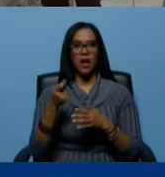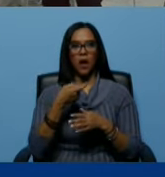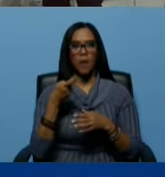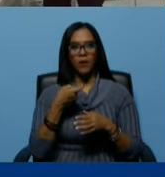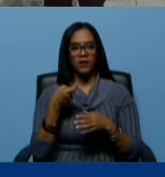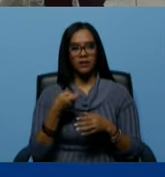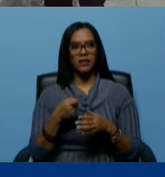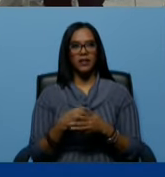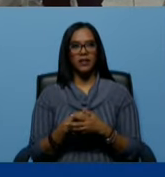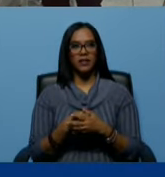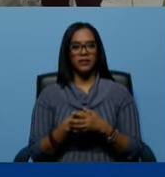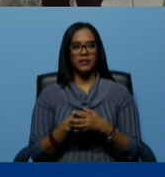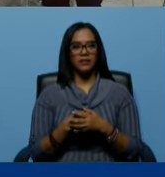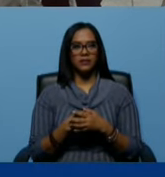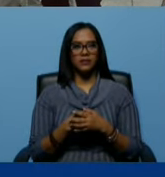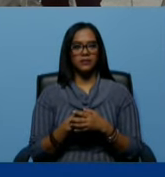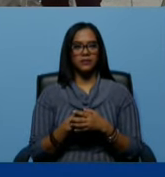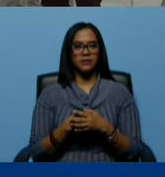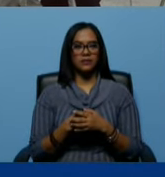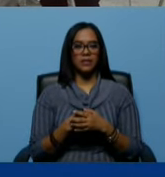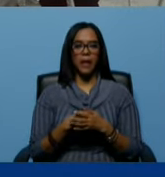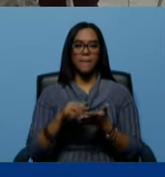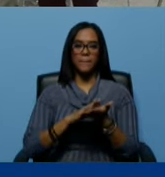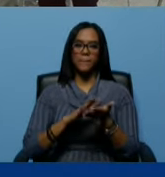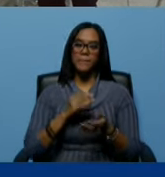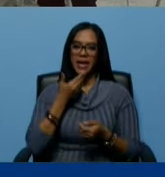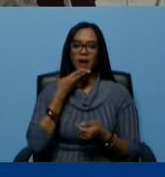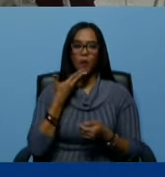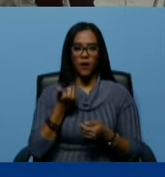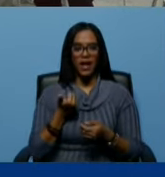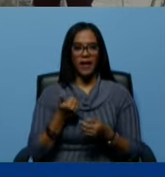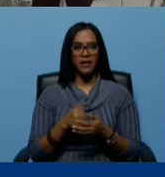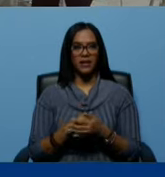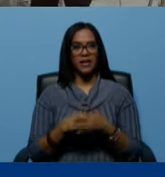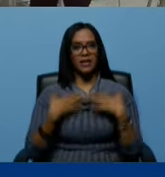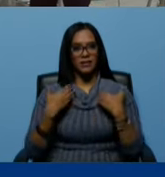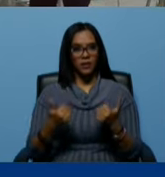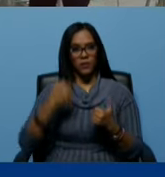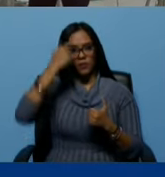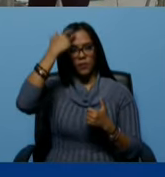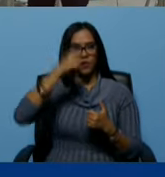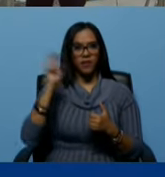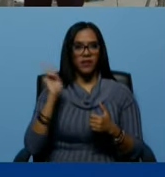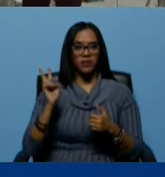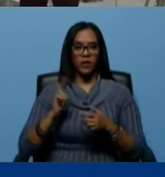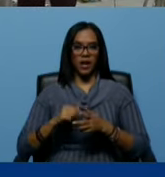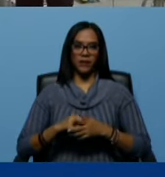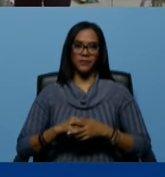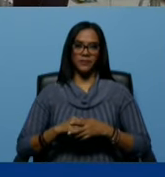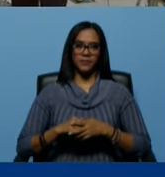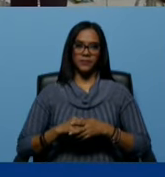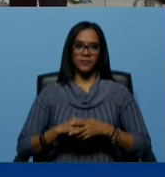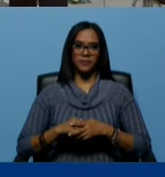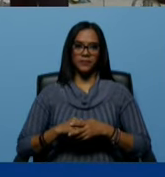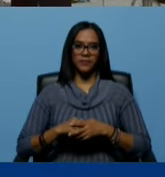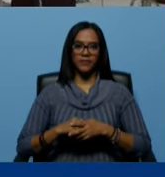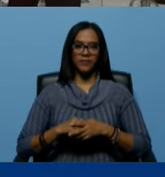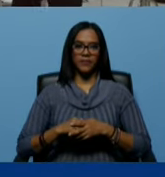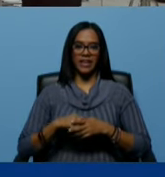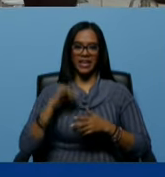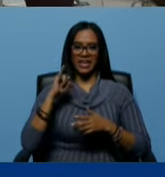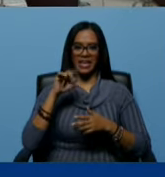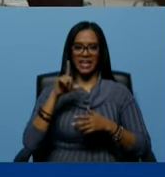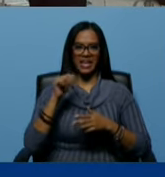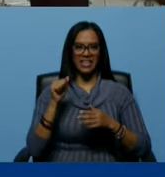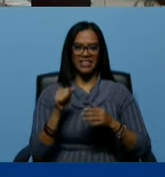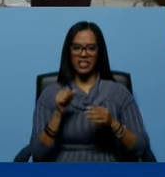mejorar, ¿no?, la salud del pueblo venezolano. Ilías, ¿ese apellido